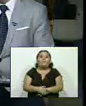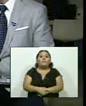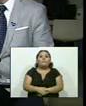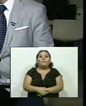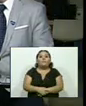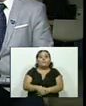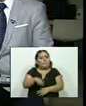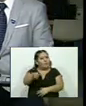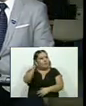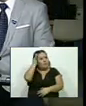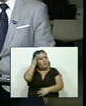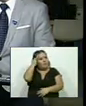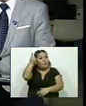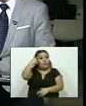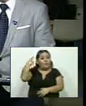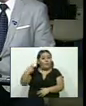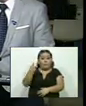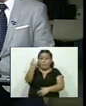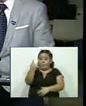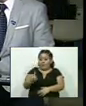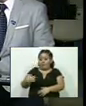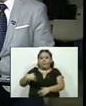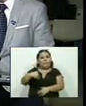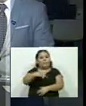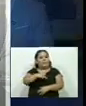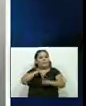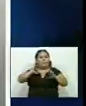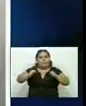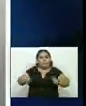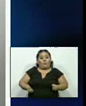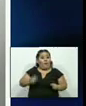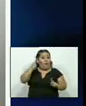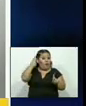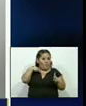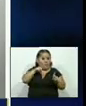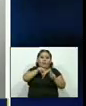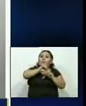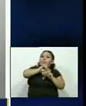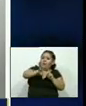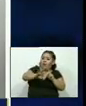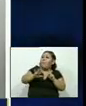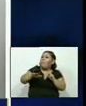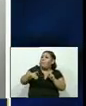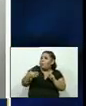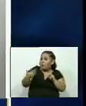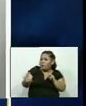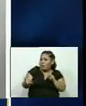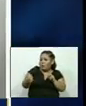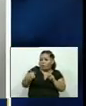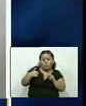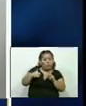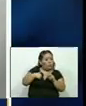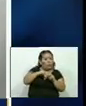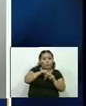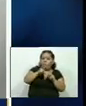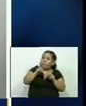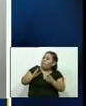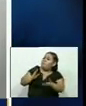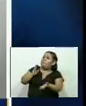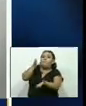Y recordemos que el exministro de Gobernación Aristides Valencia aclaró el motivo por el que no acudió al